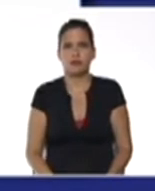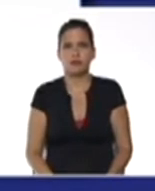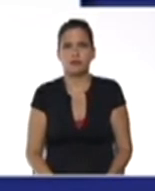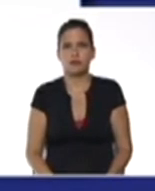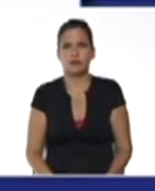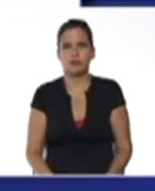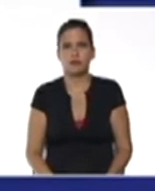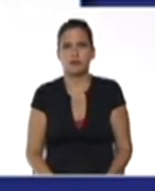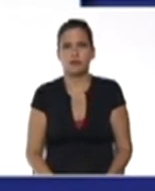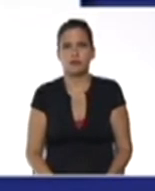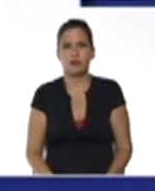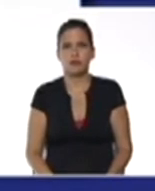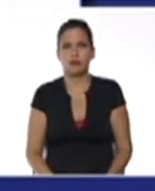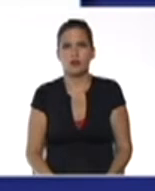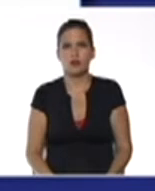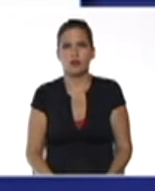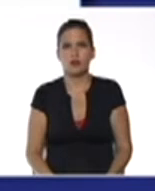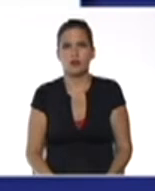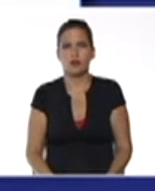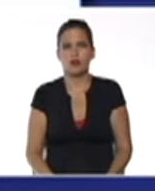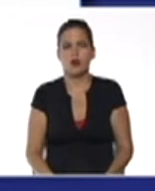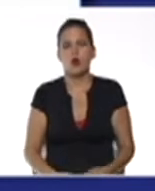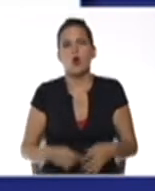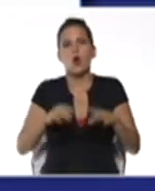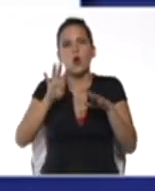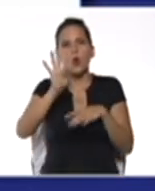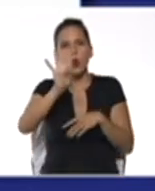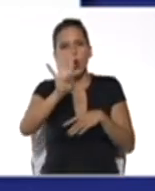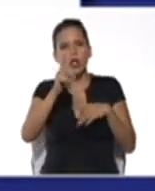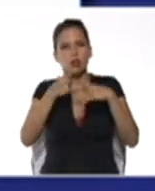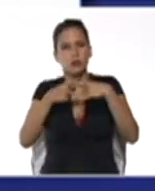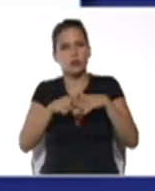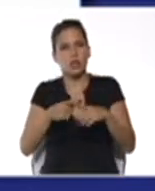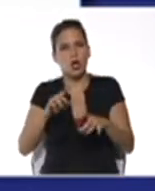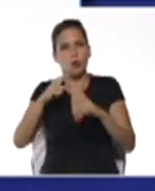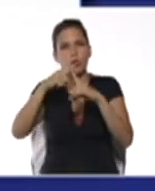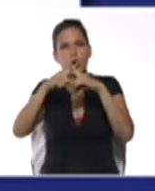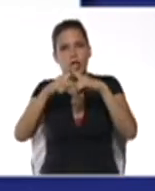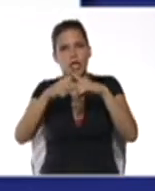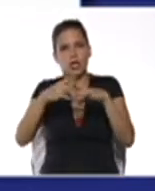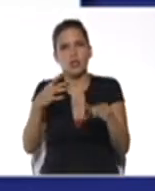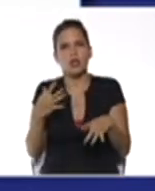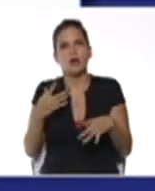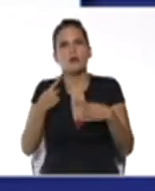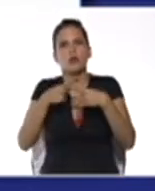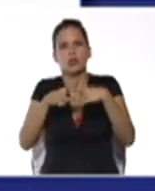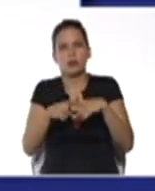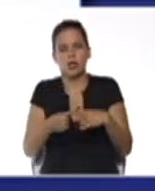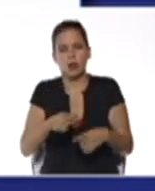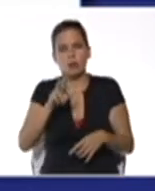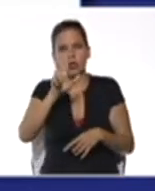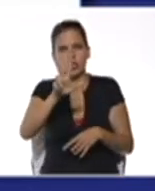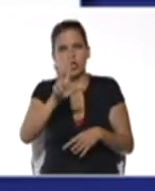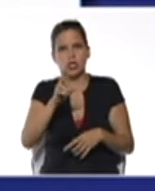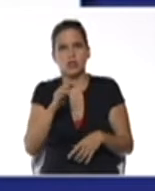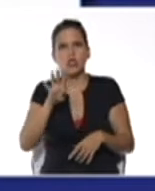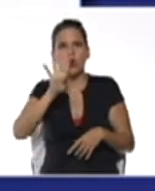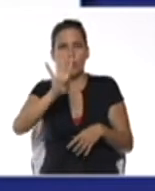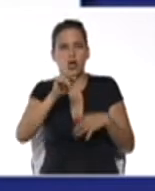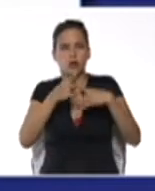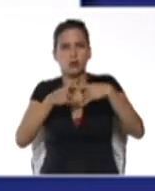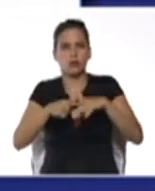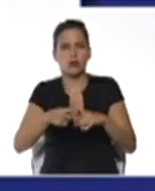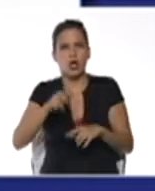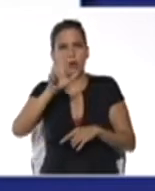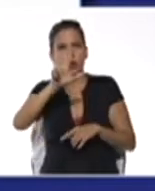Comenzamos. 4 por x por 3, da 12 por x, porque multiplicamos los coeficientes. 4 por 3, 12. Pero vale